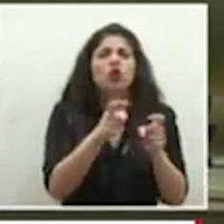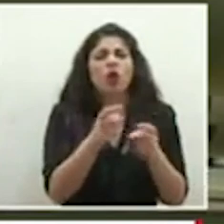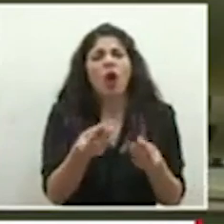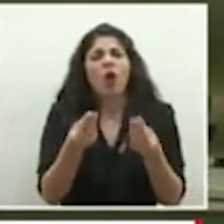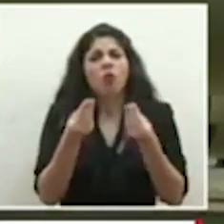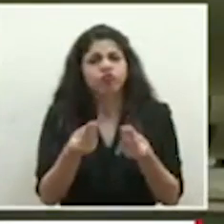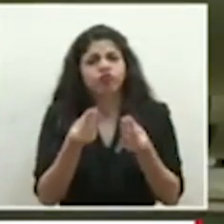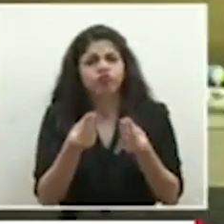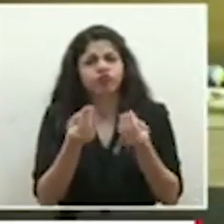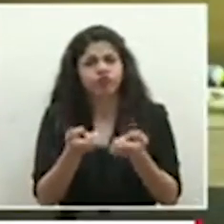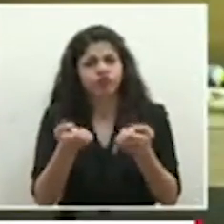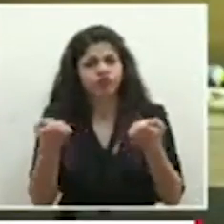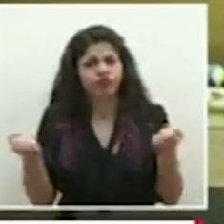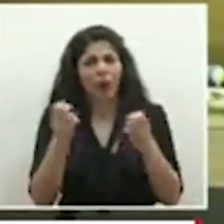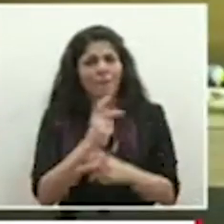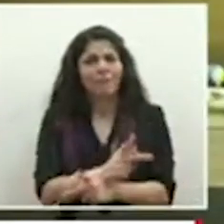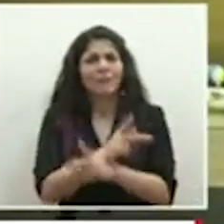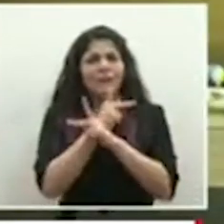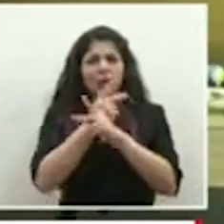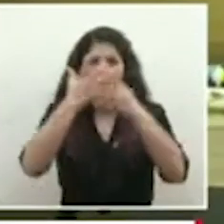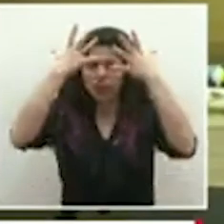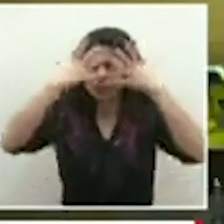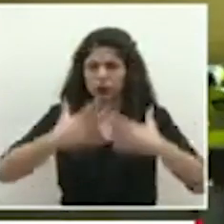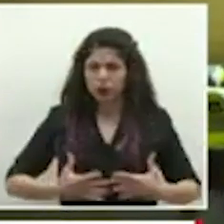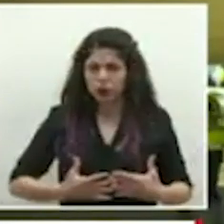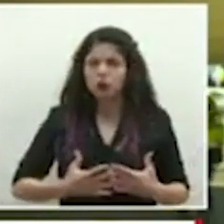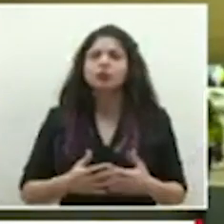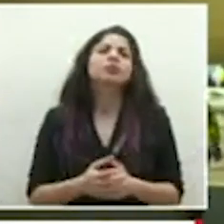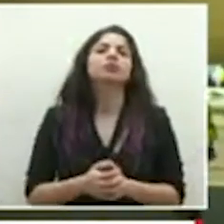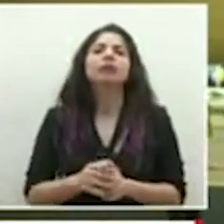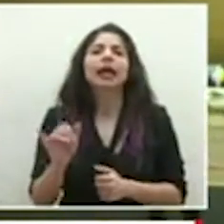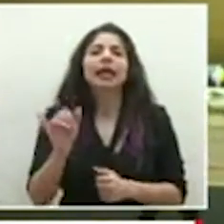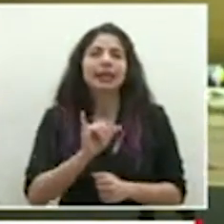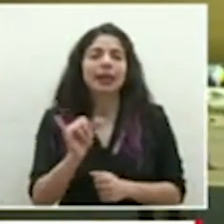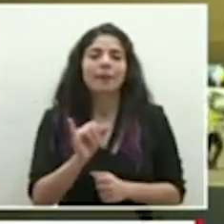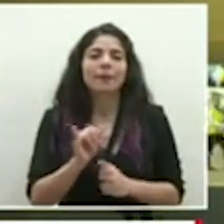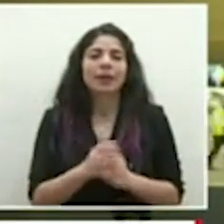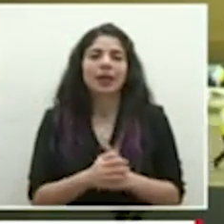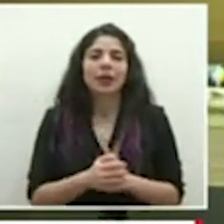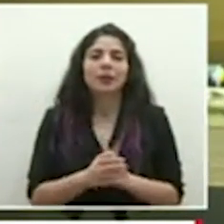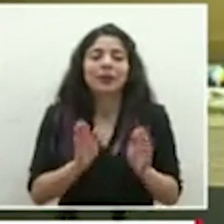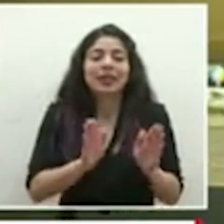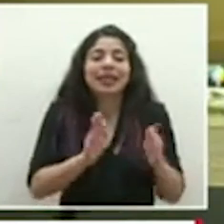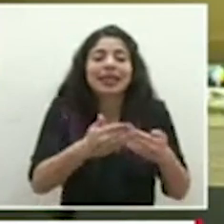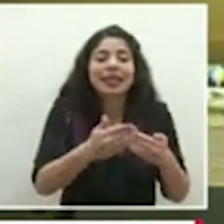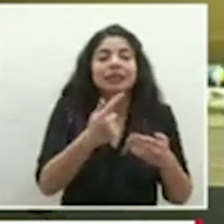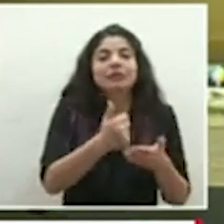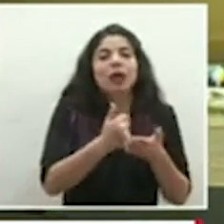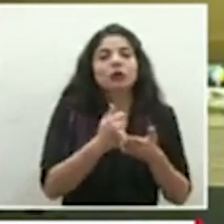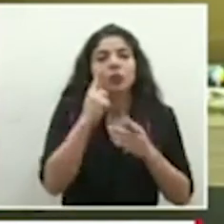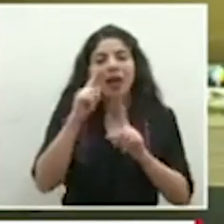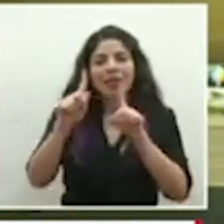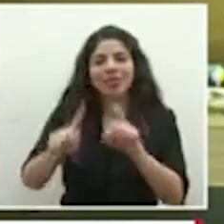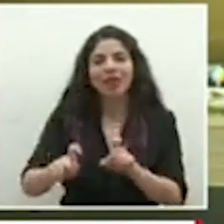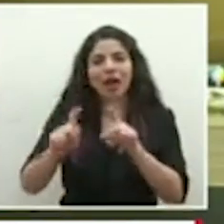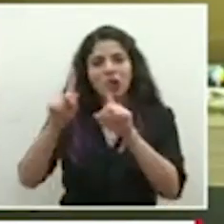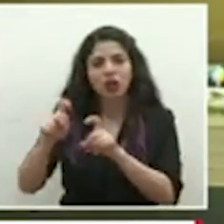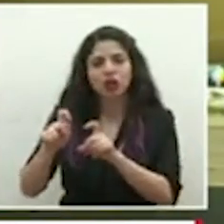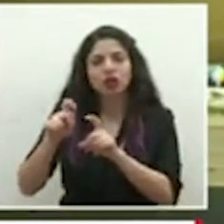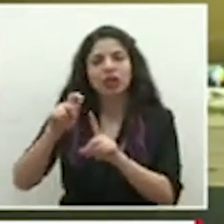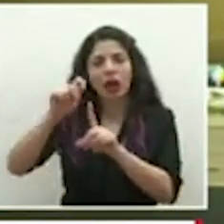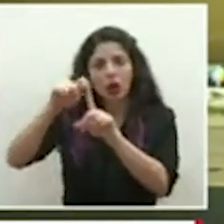cantidad de equipo de protección personal, así como de kits de diagnóstico serológico.